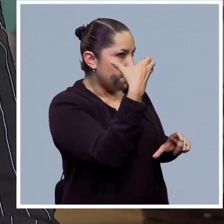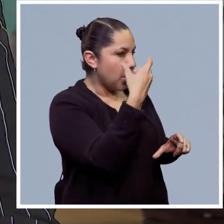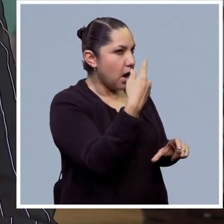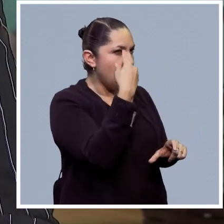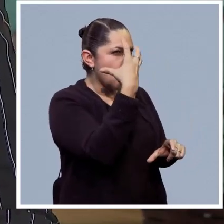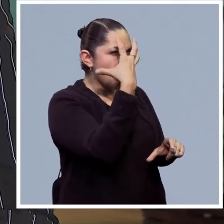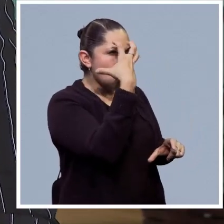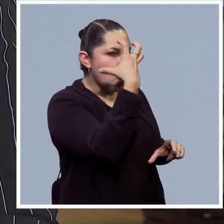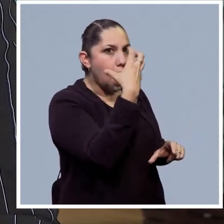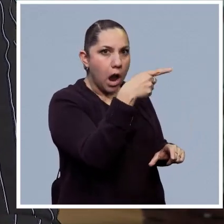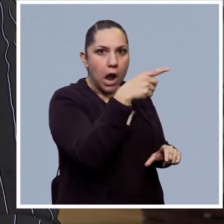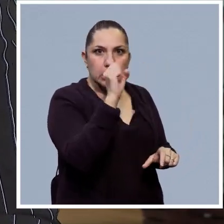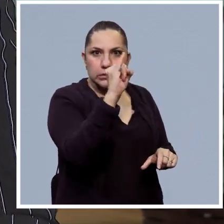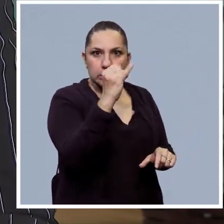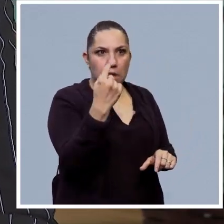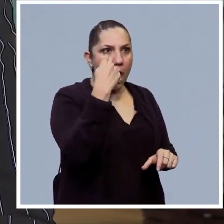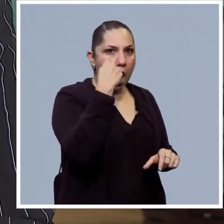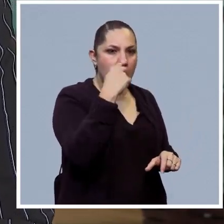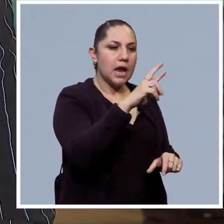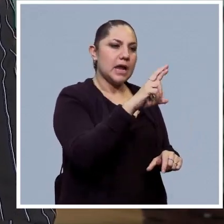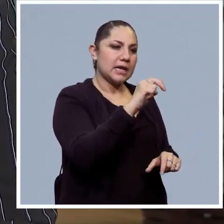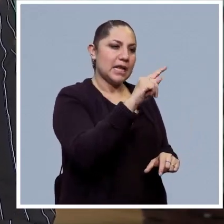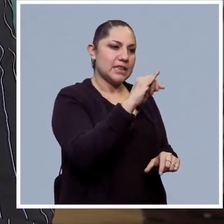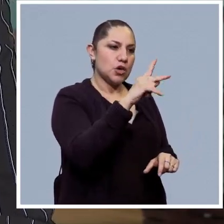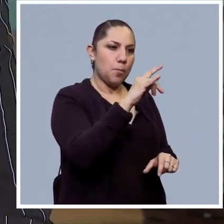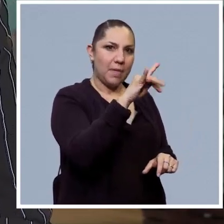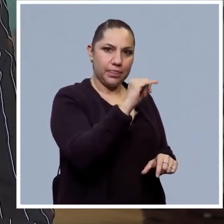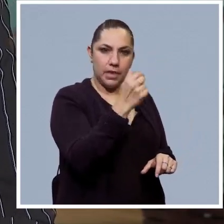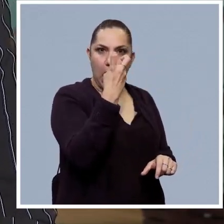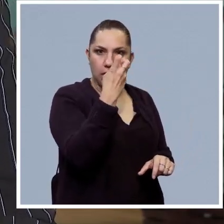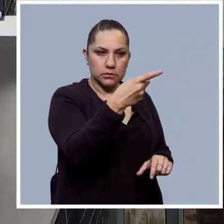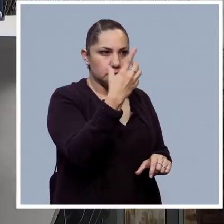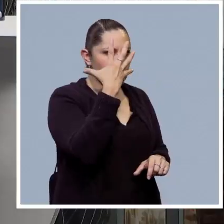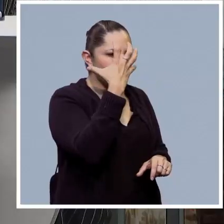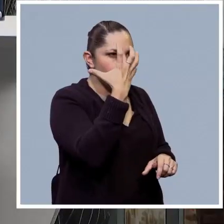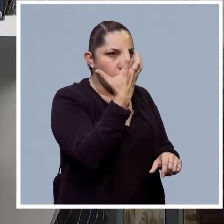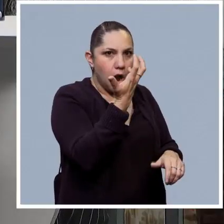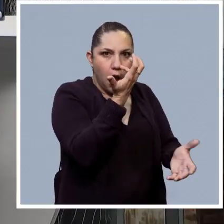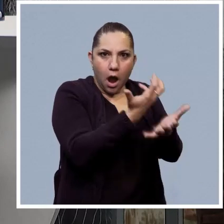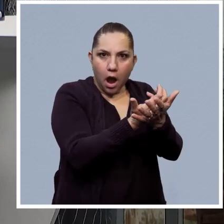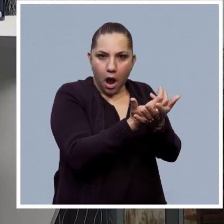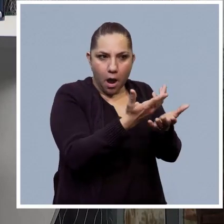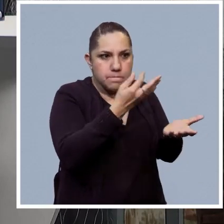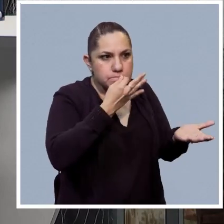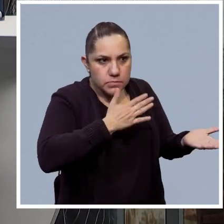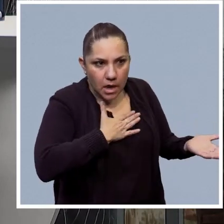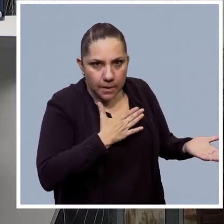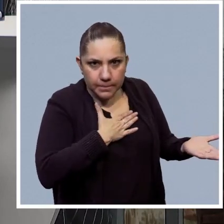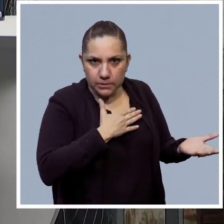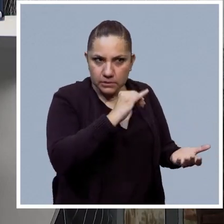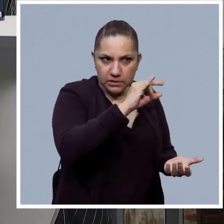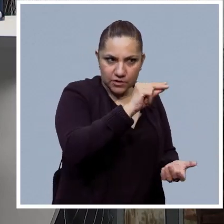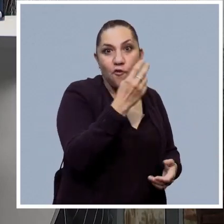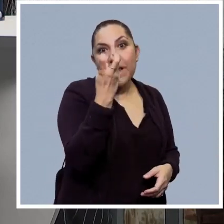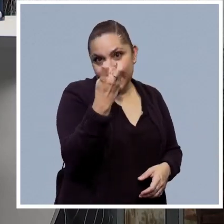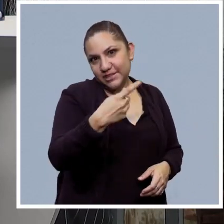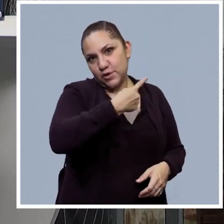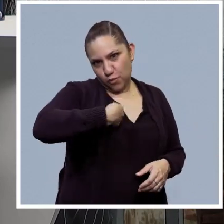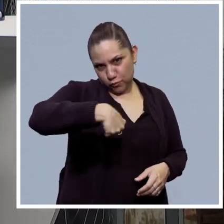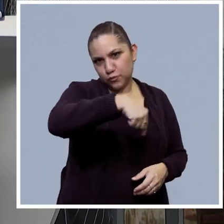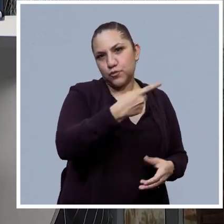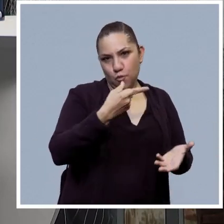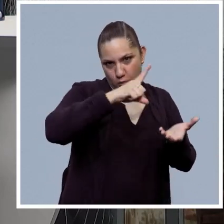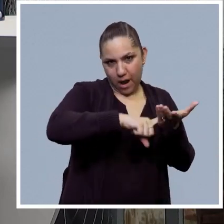probable retinopatía diabética. Y entonces nos podría canalizar. Eso es algo de lo que estuvimos trabajando también en el departamento de informática biomédica.